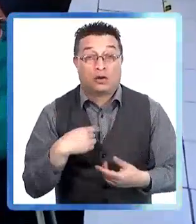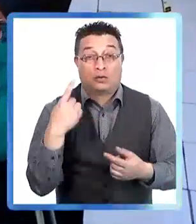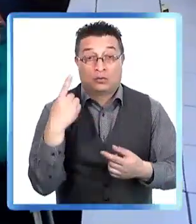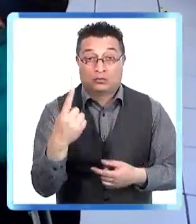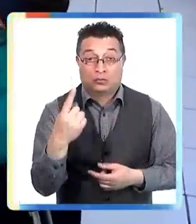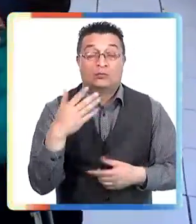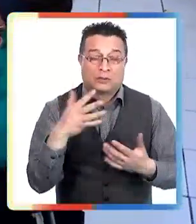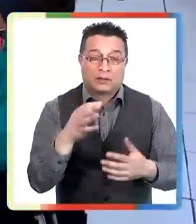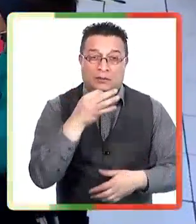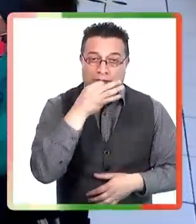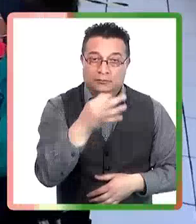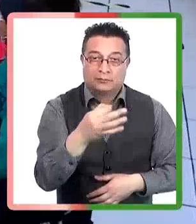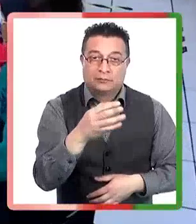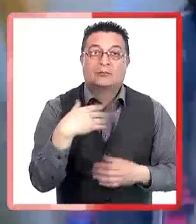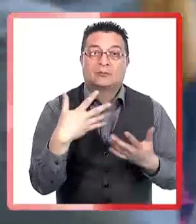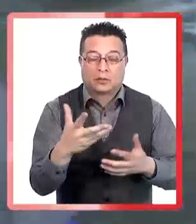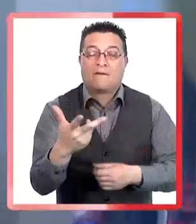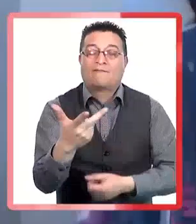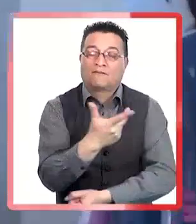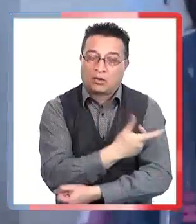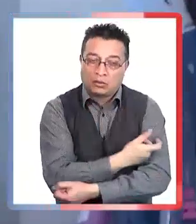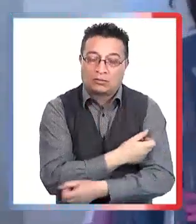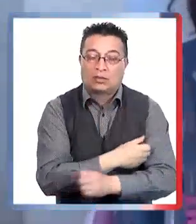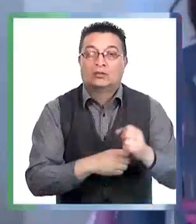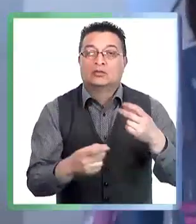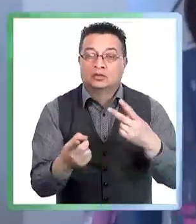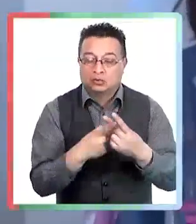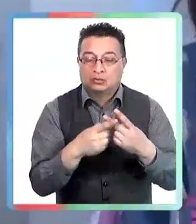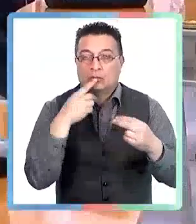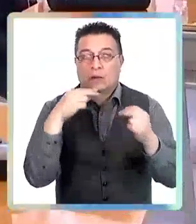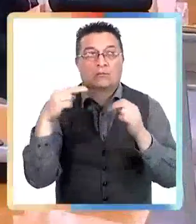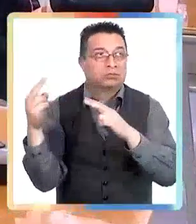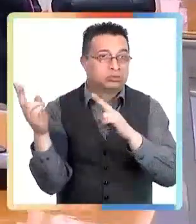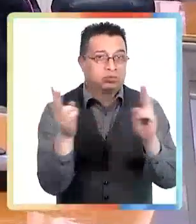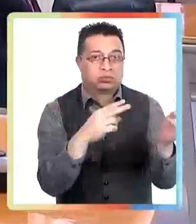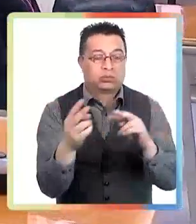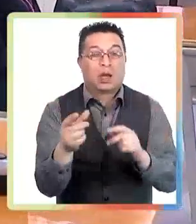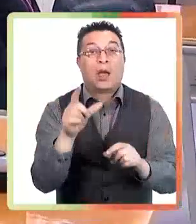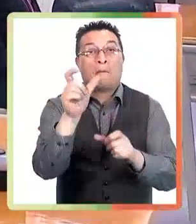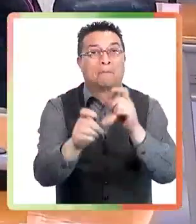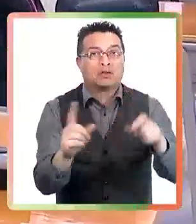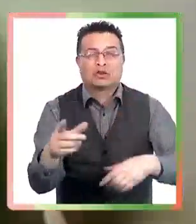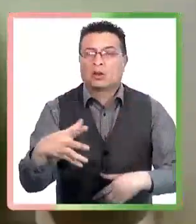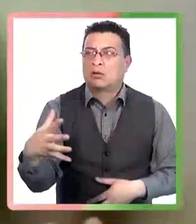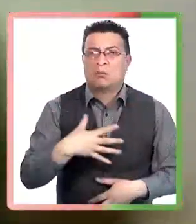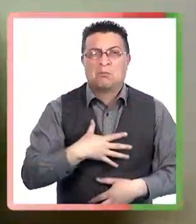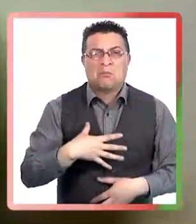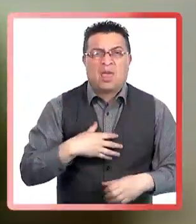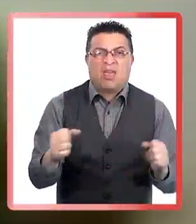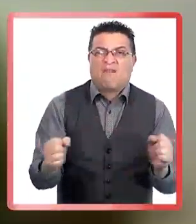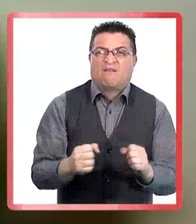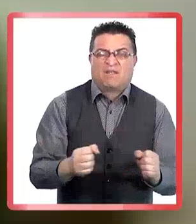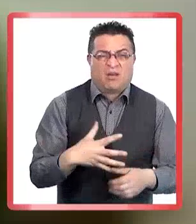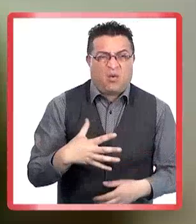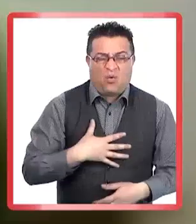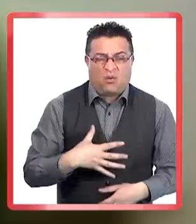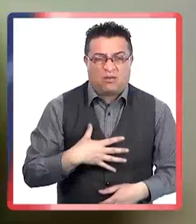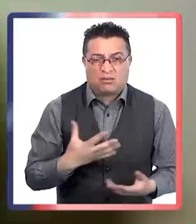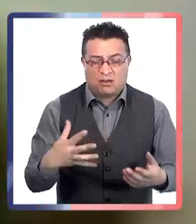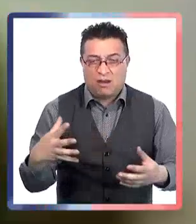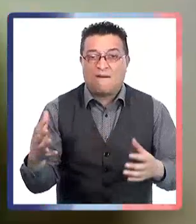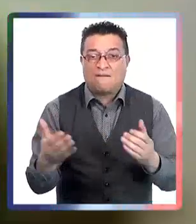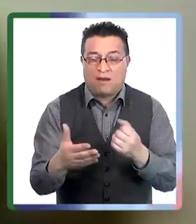puede ser un ayudante en algunos pacientes, pero la principal causa de enfermarnos en invierno es lo que decía usted, que nos aglomeramos, nos